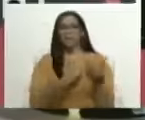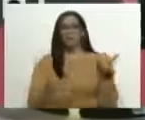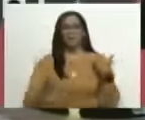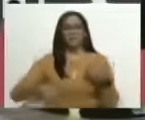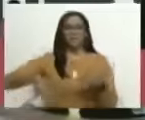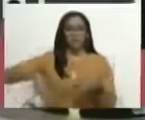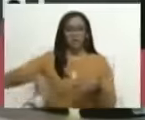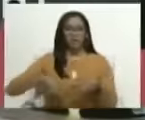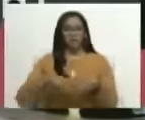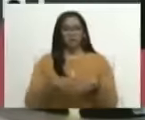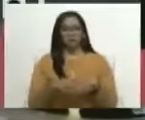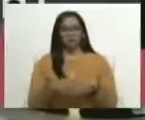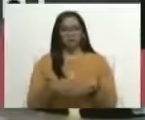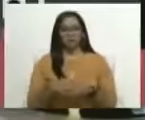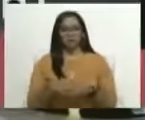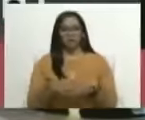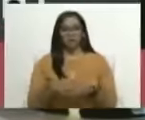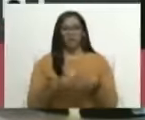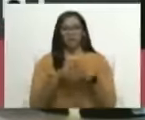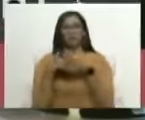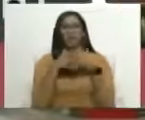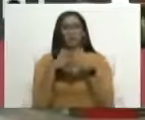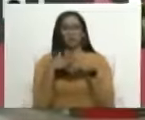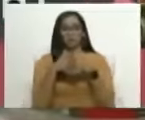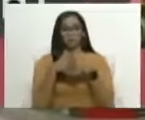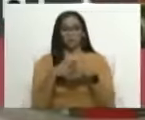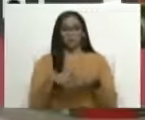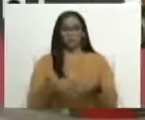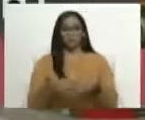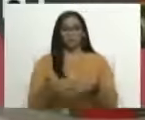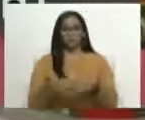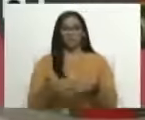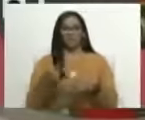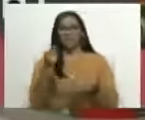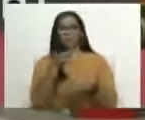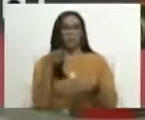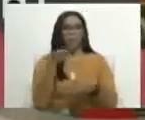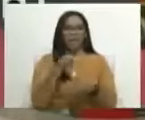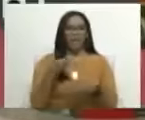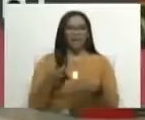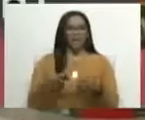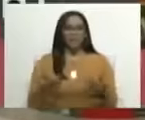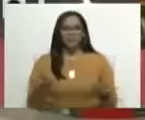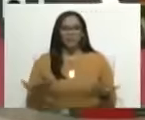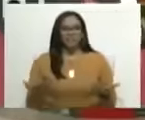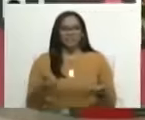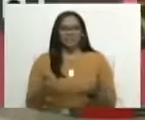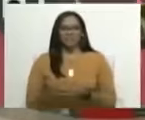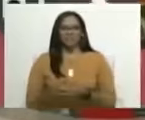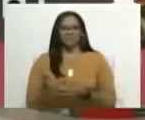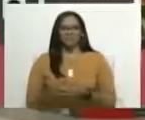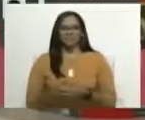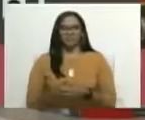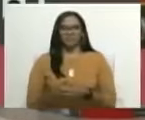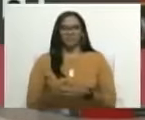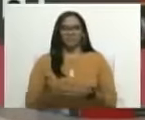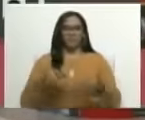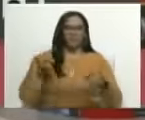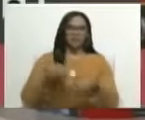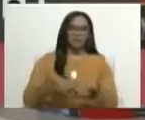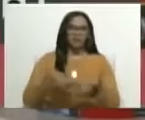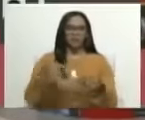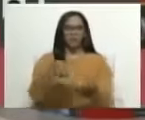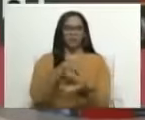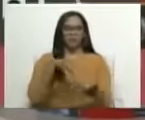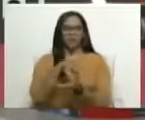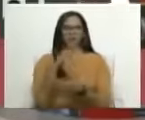Guyana, del Imperio Norteamericano, que están tratando de enconar un conflicto